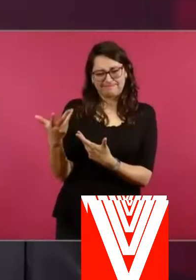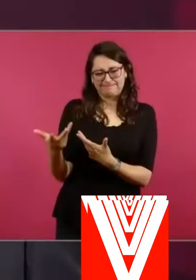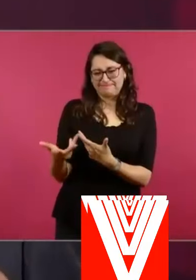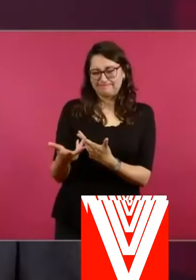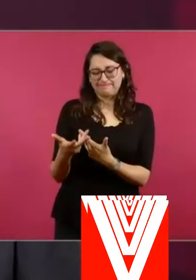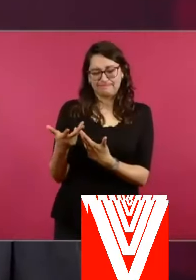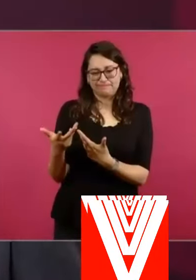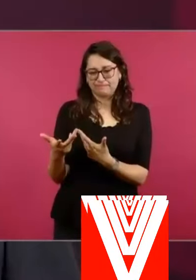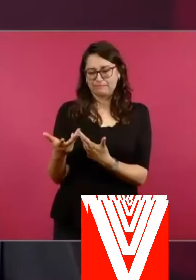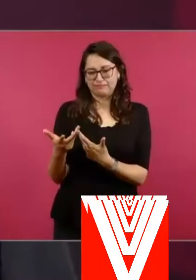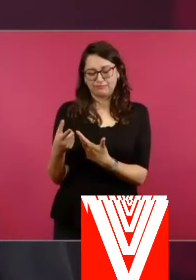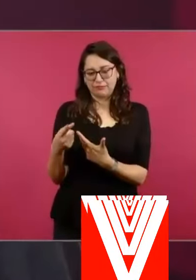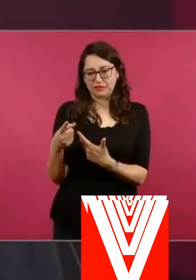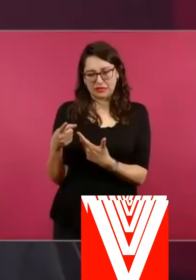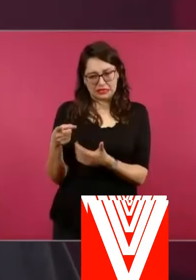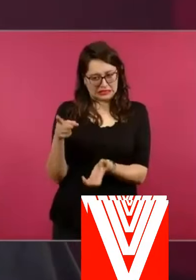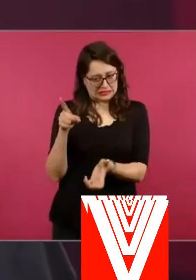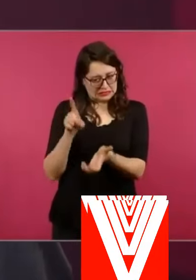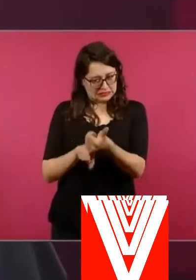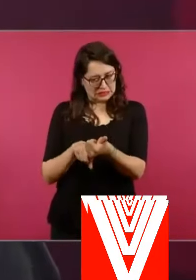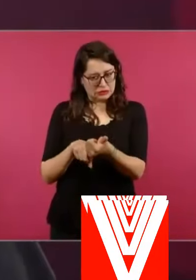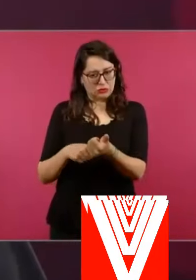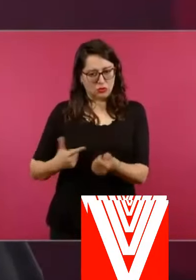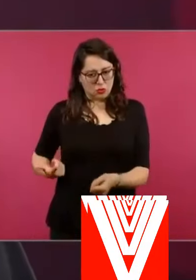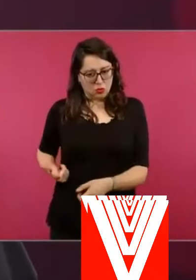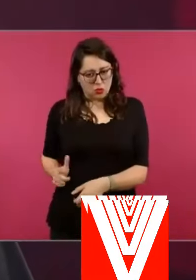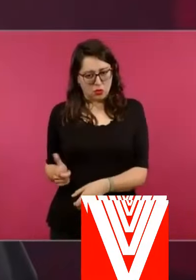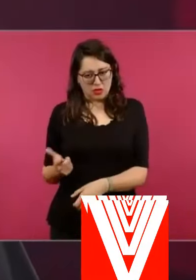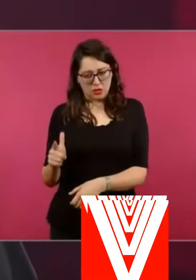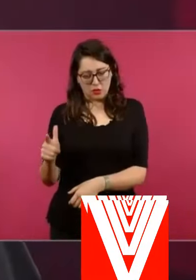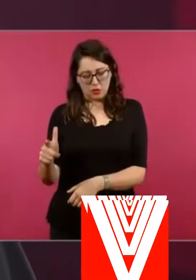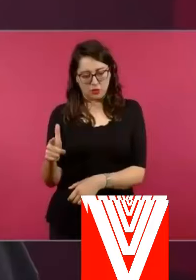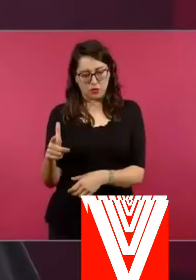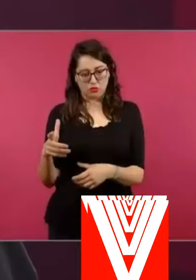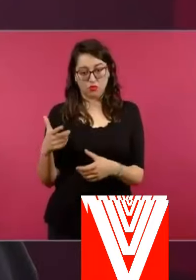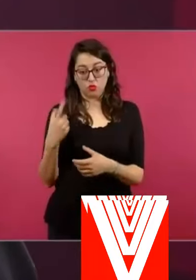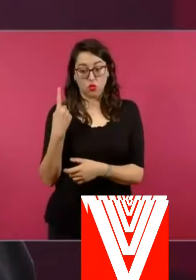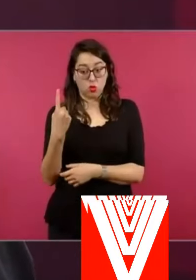Como que hay un grupo que manda